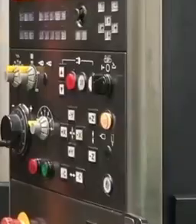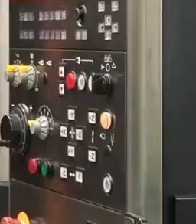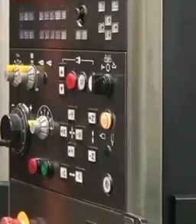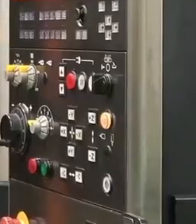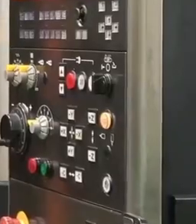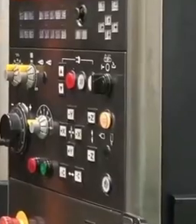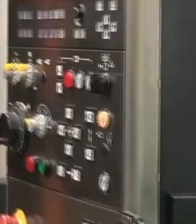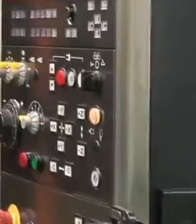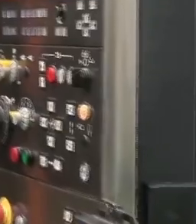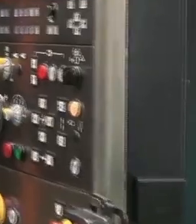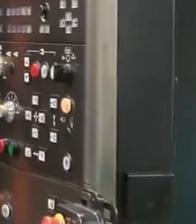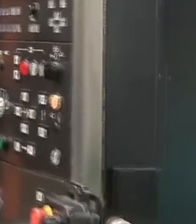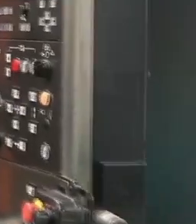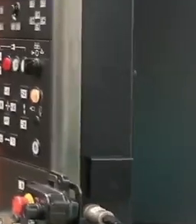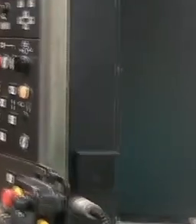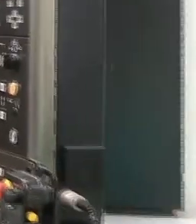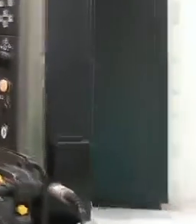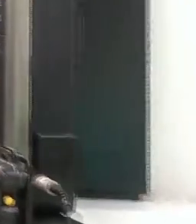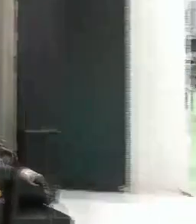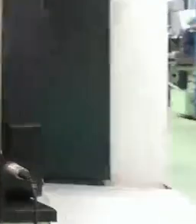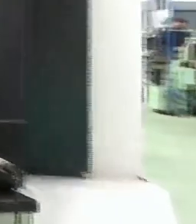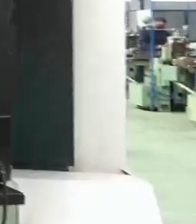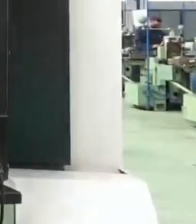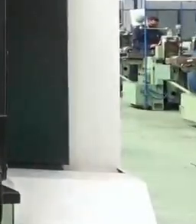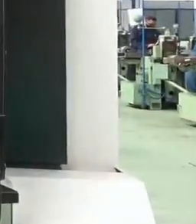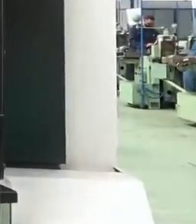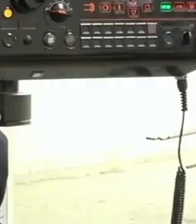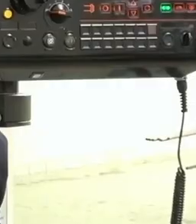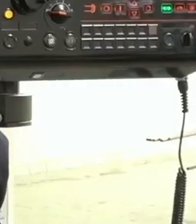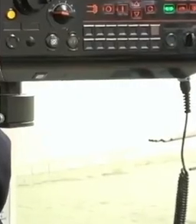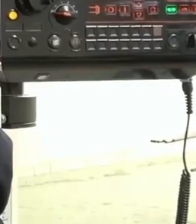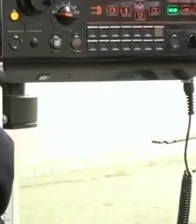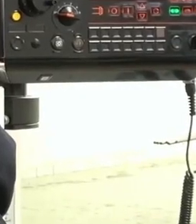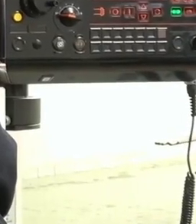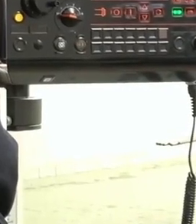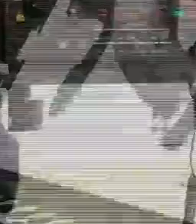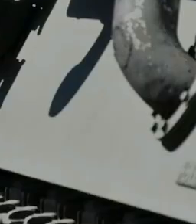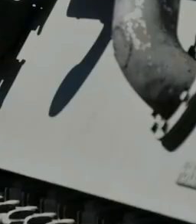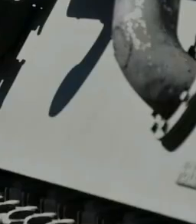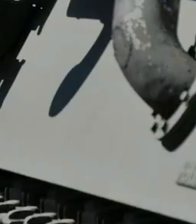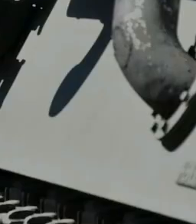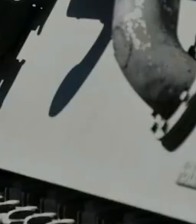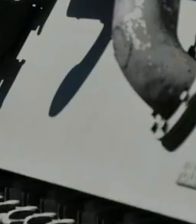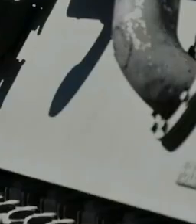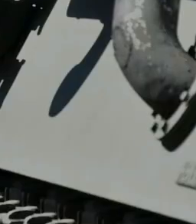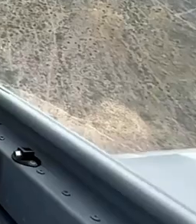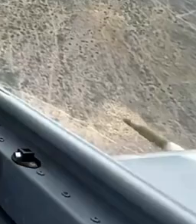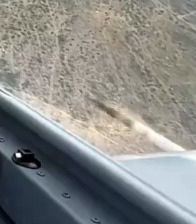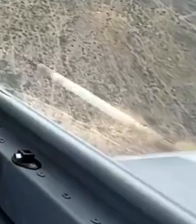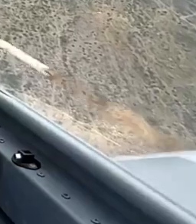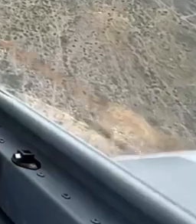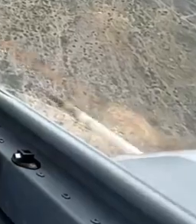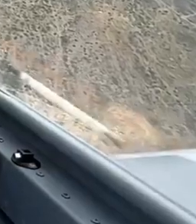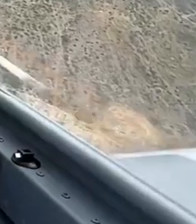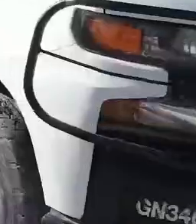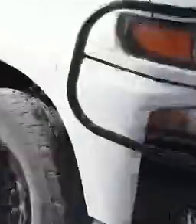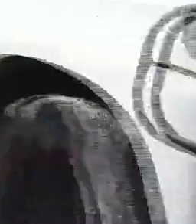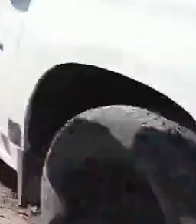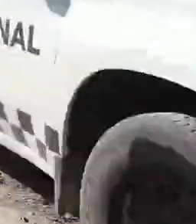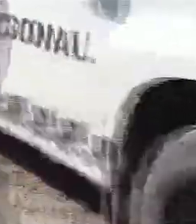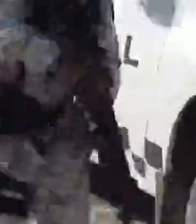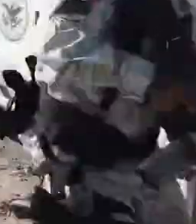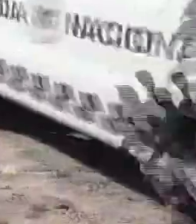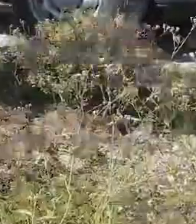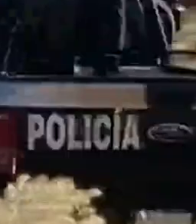instalaciones y la adquisición de nuevo equipamiento para satisfacer en tiempo y forma las necesidades del Ejército, Fuerza Aérea,